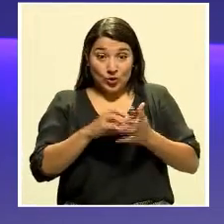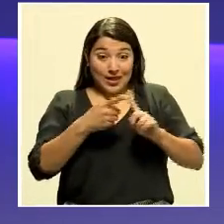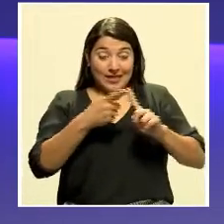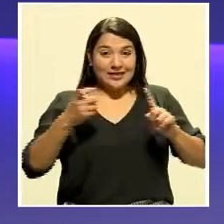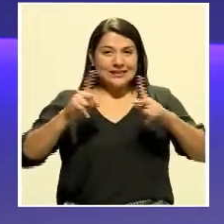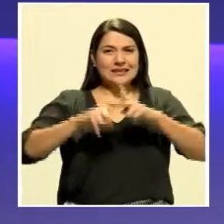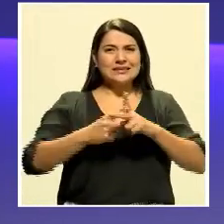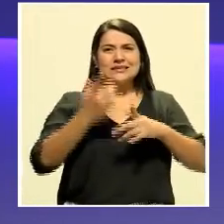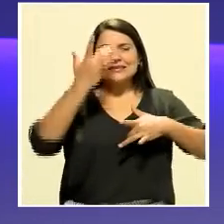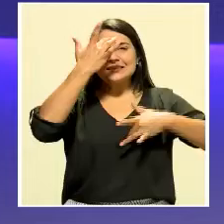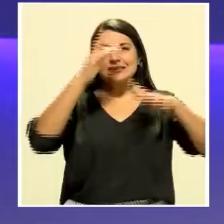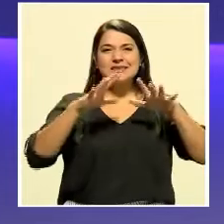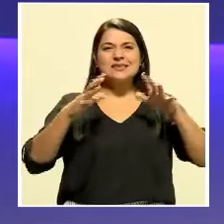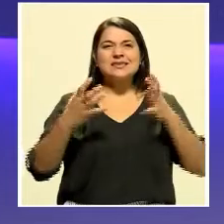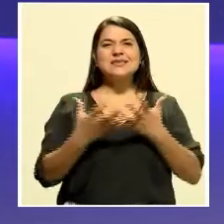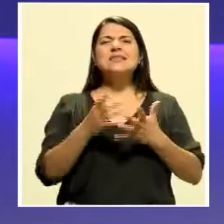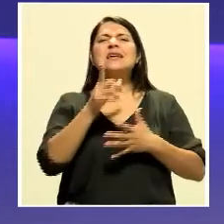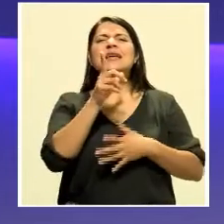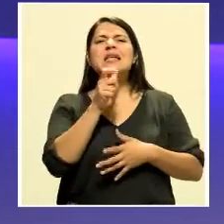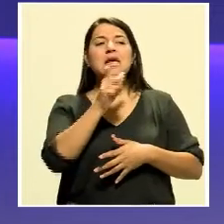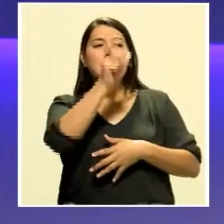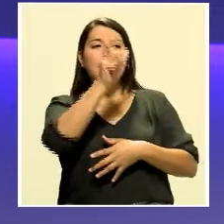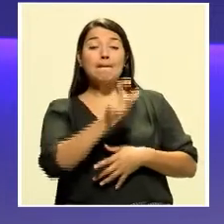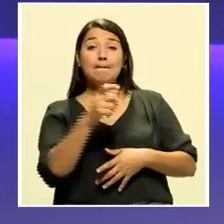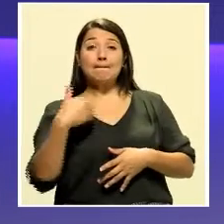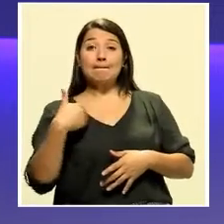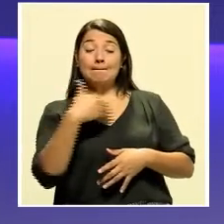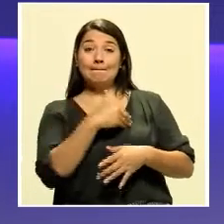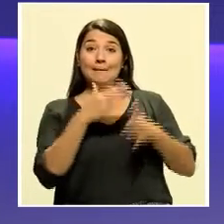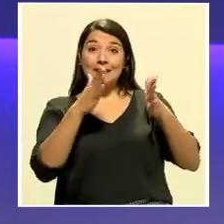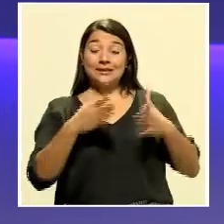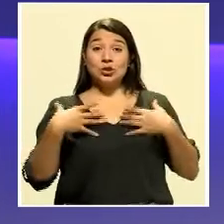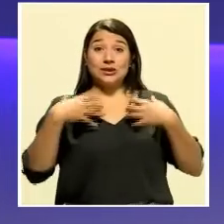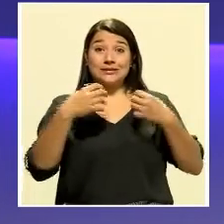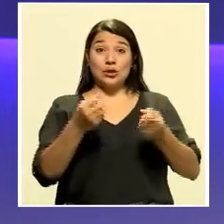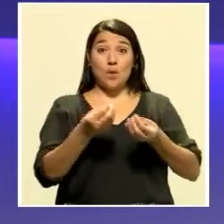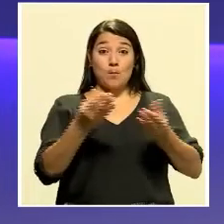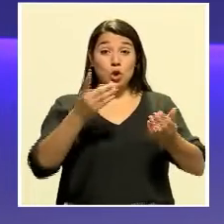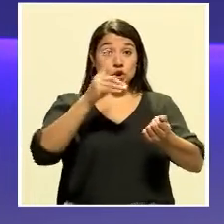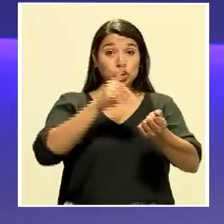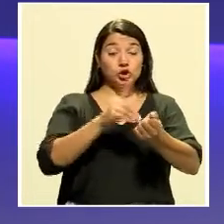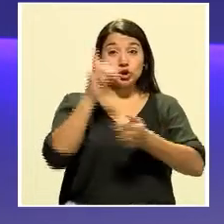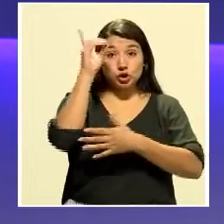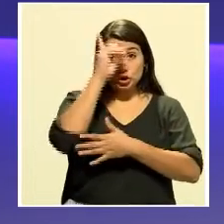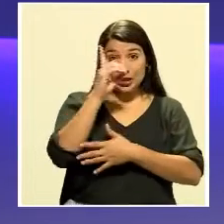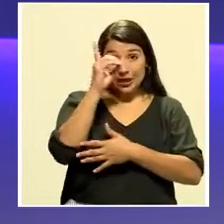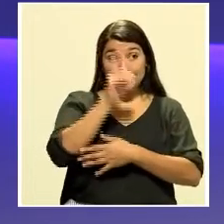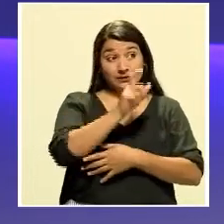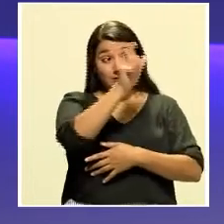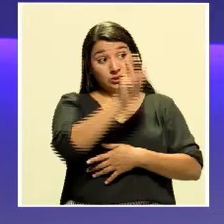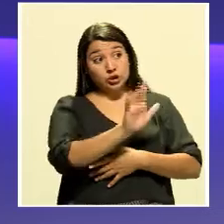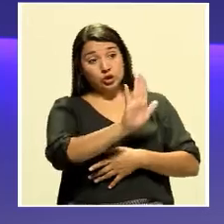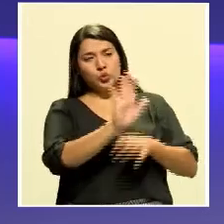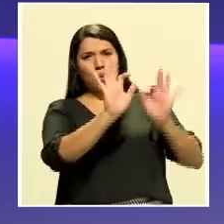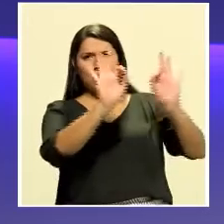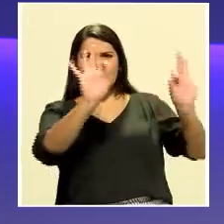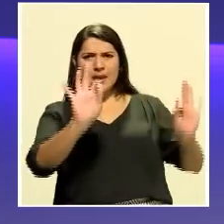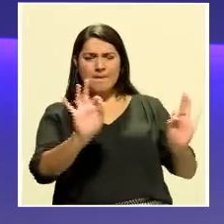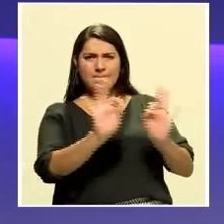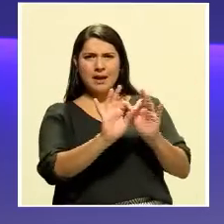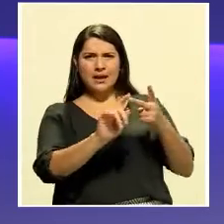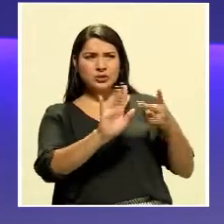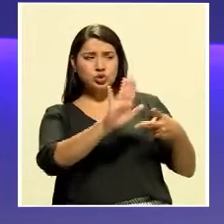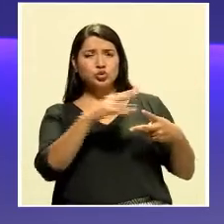es el Ministro de Salud Pública, Daniel Salas. Su imagen y su voz han estado